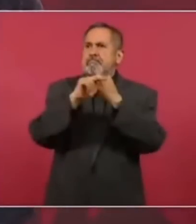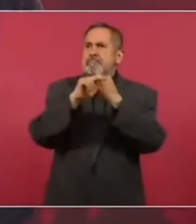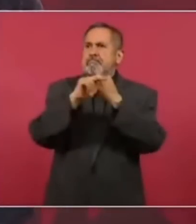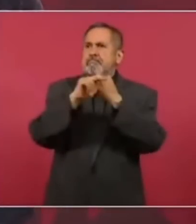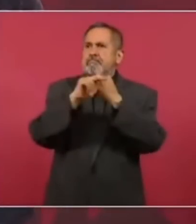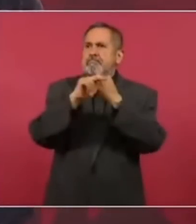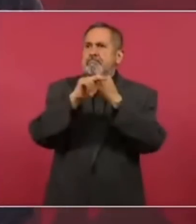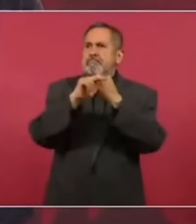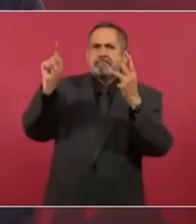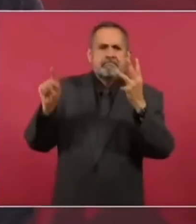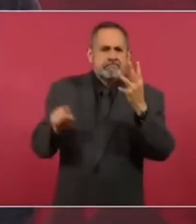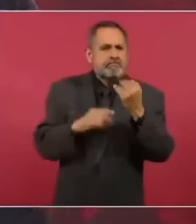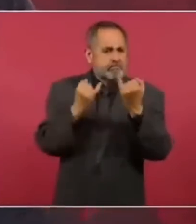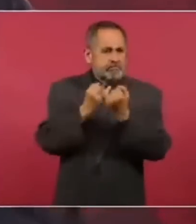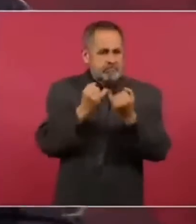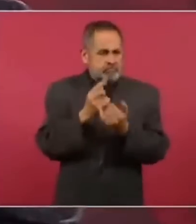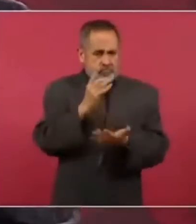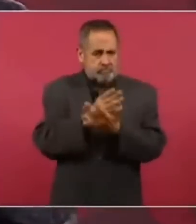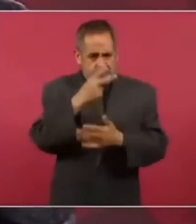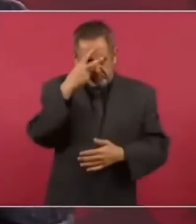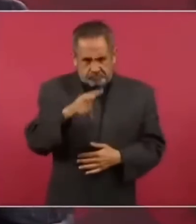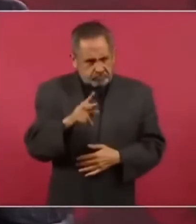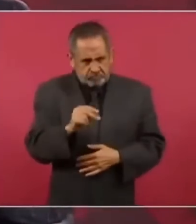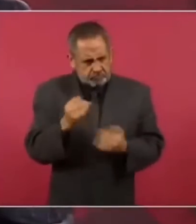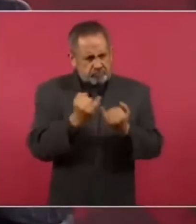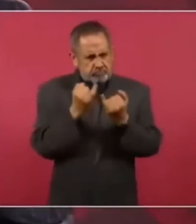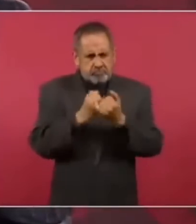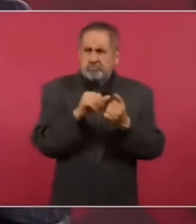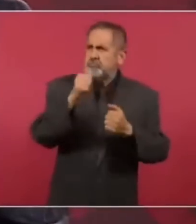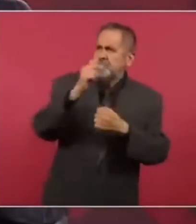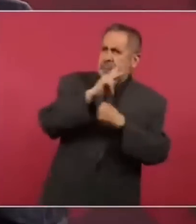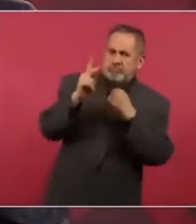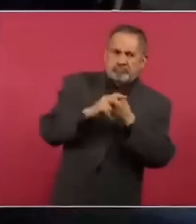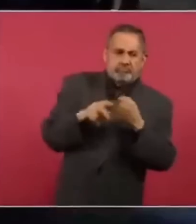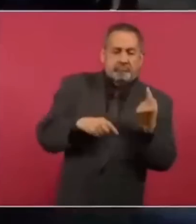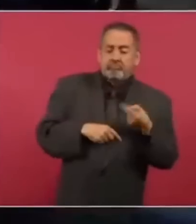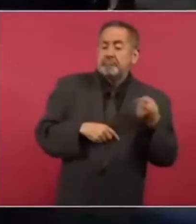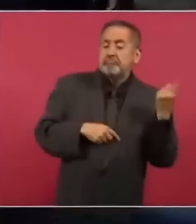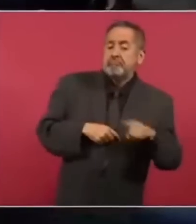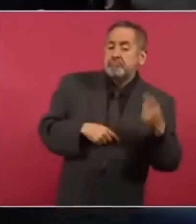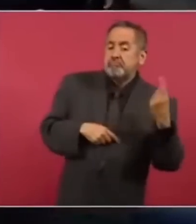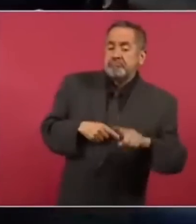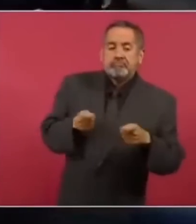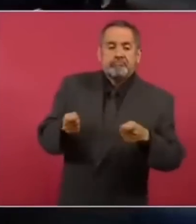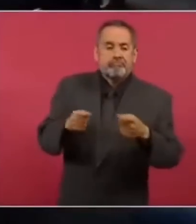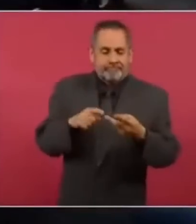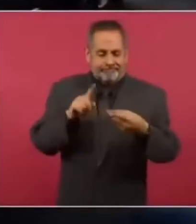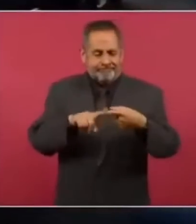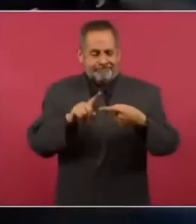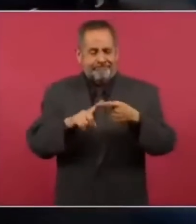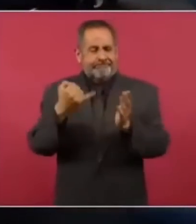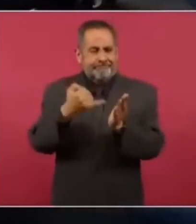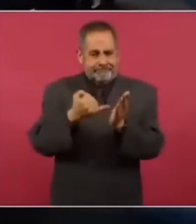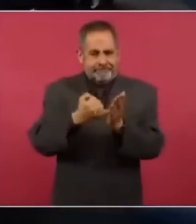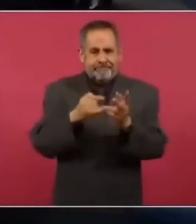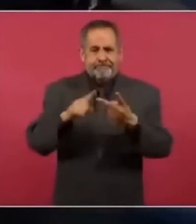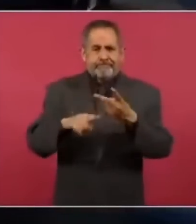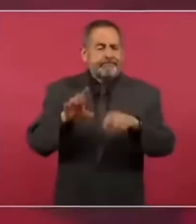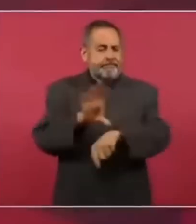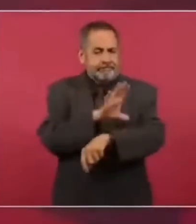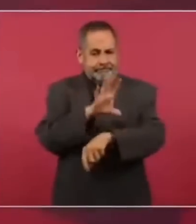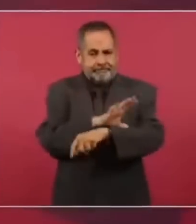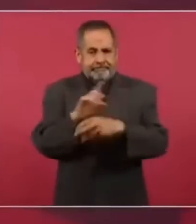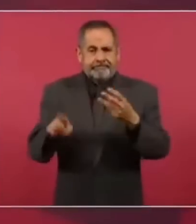en México. Era la reforma fiscal, la reforma energética,